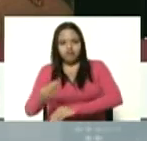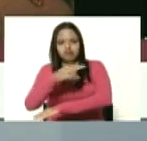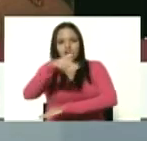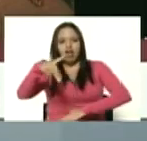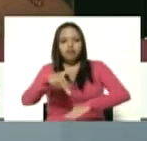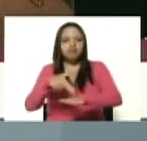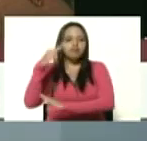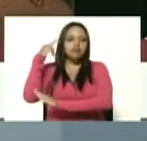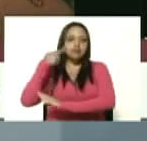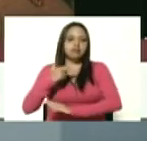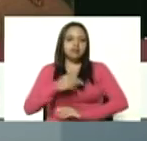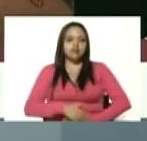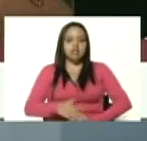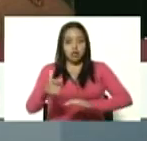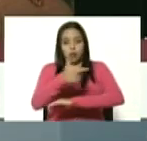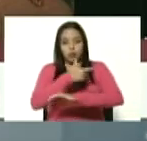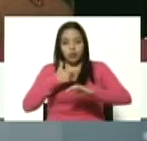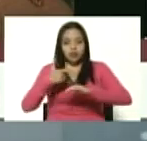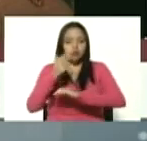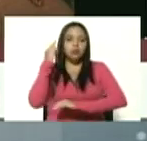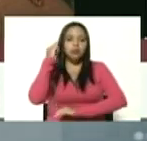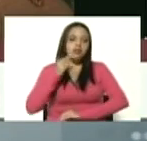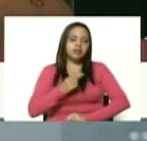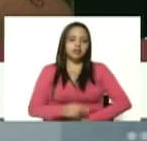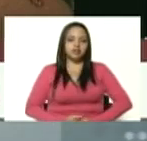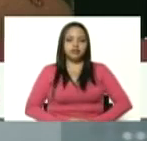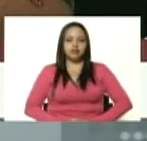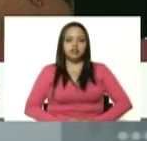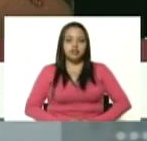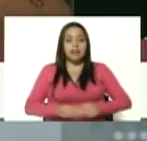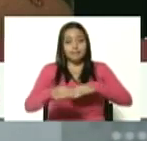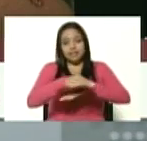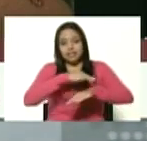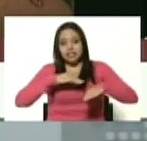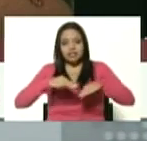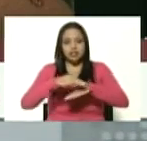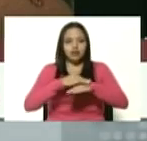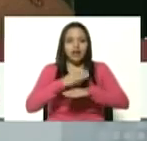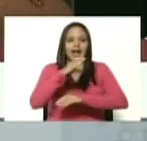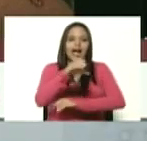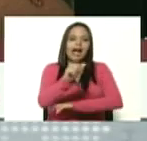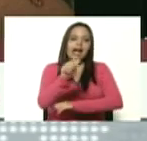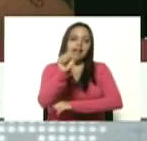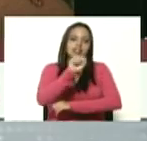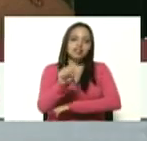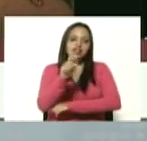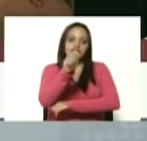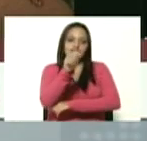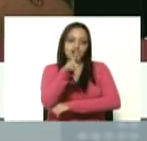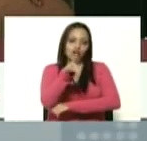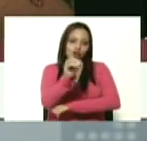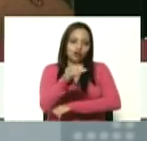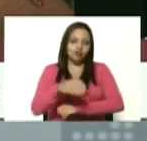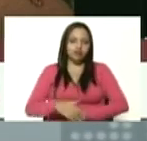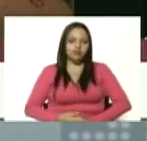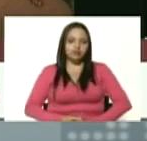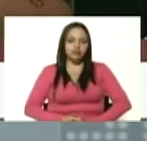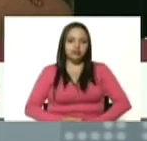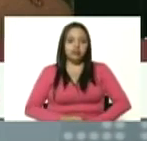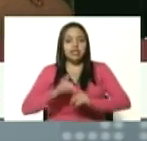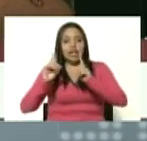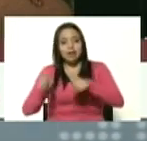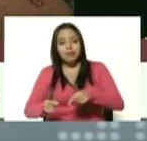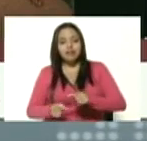bolivariana del gobierno bolivariano señor ministro Castro Soteldo señor ministro Ernesto Villegas es contigo